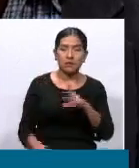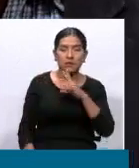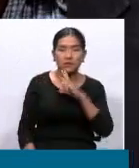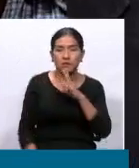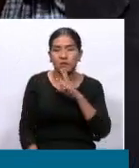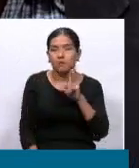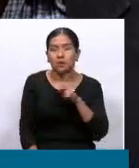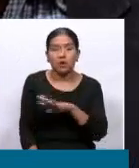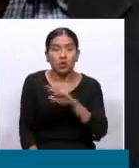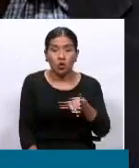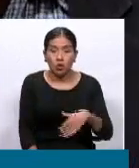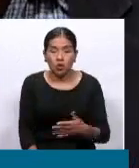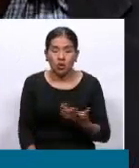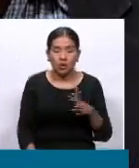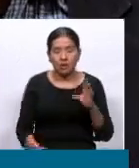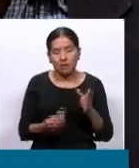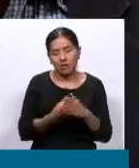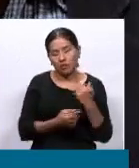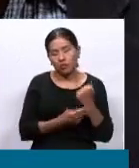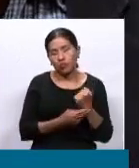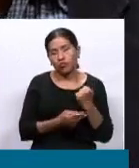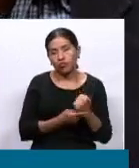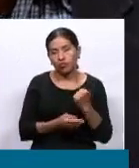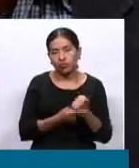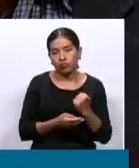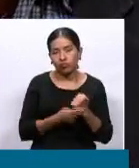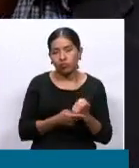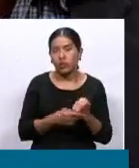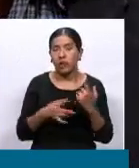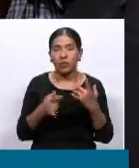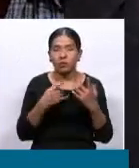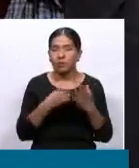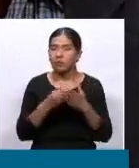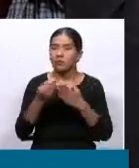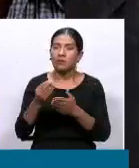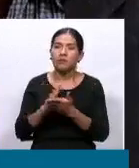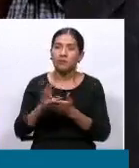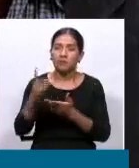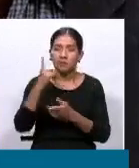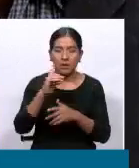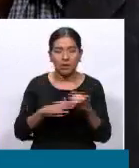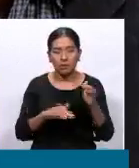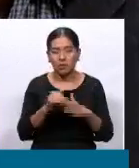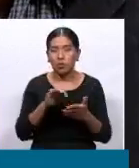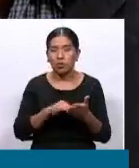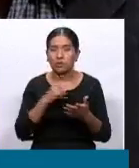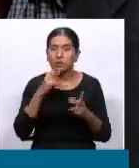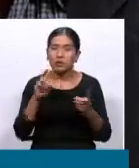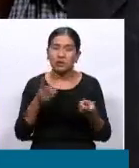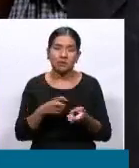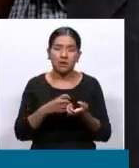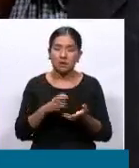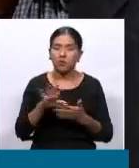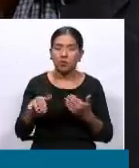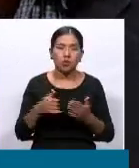desahosado dinero durante la pandemia. La gente ha asumido deudas durante la pandemia y ellos quieren